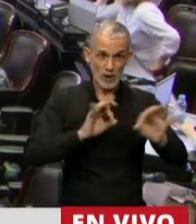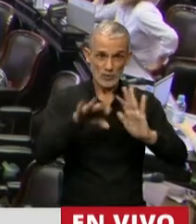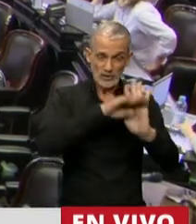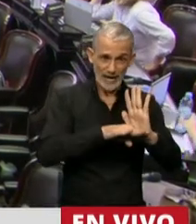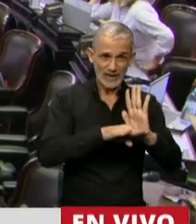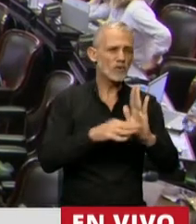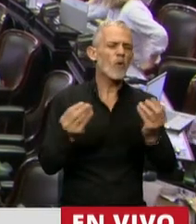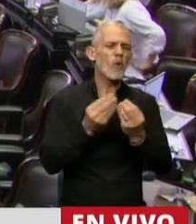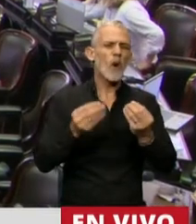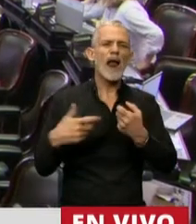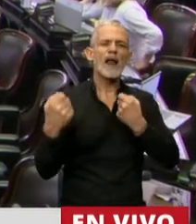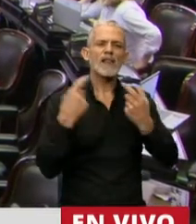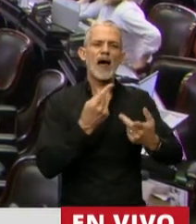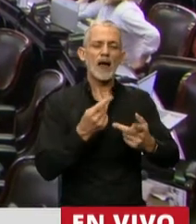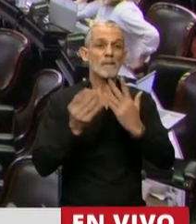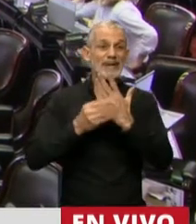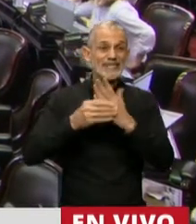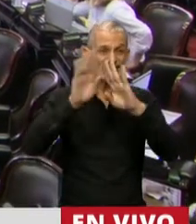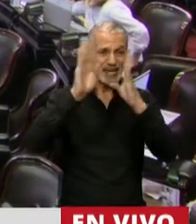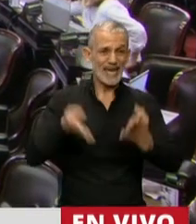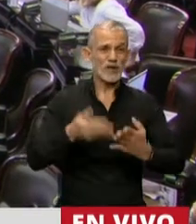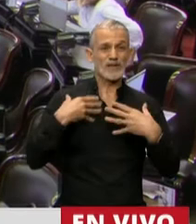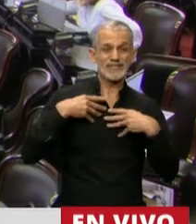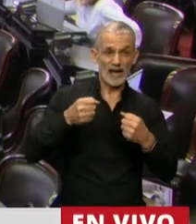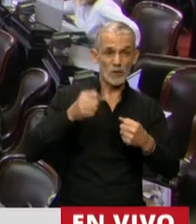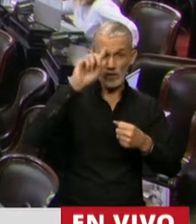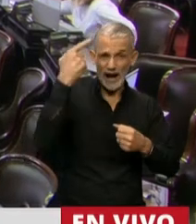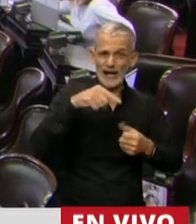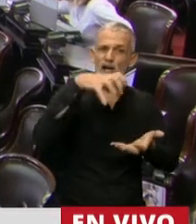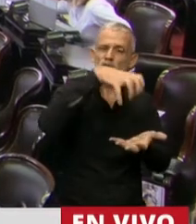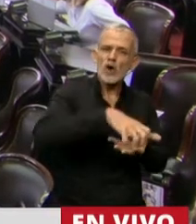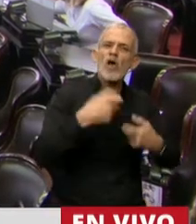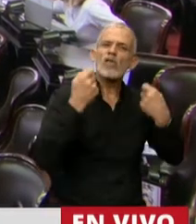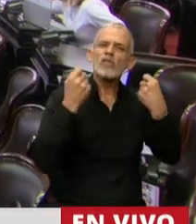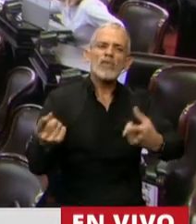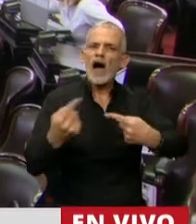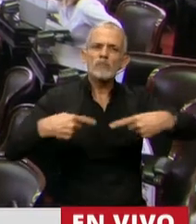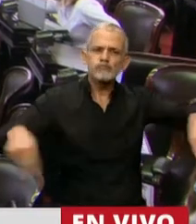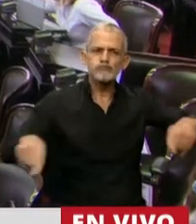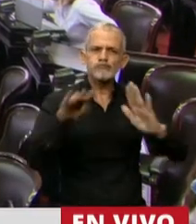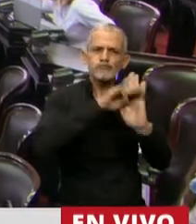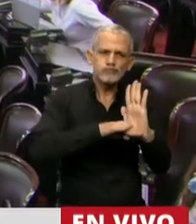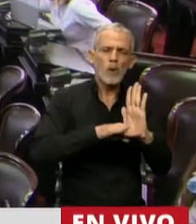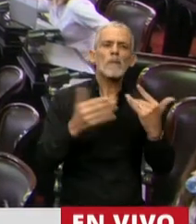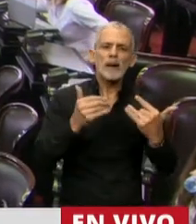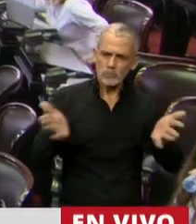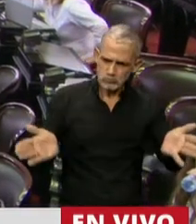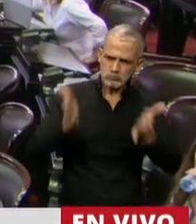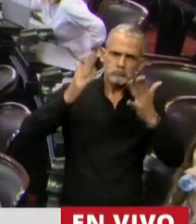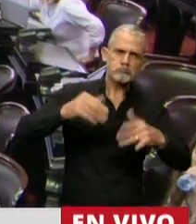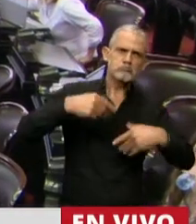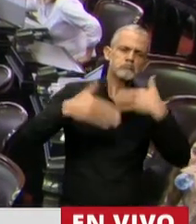trata es de dotar al Ministerio de Salud de la Nación de los elementos necesarios para llevar adelante